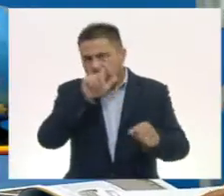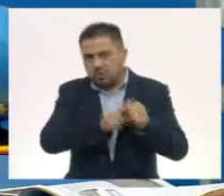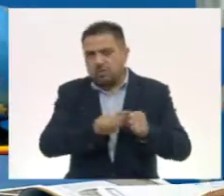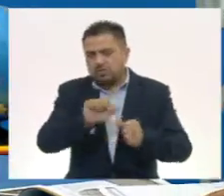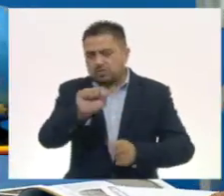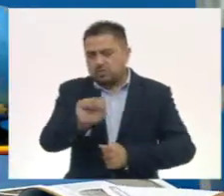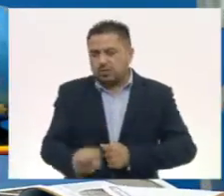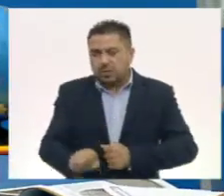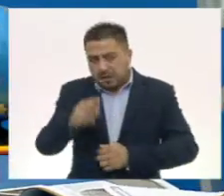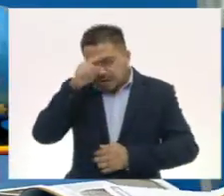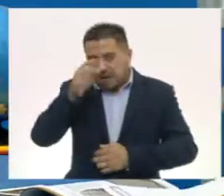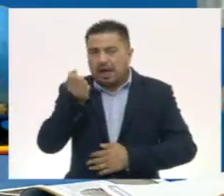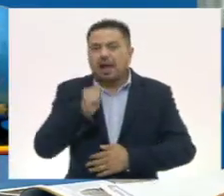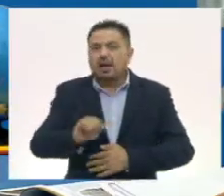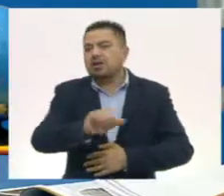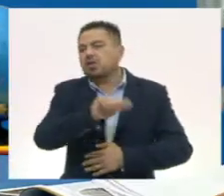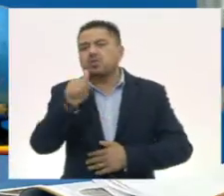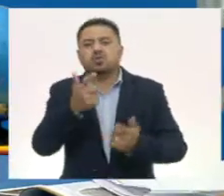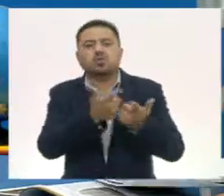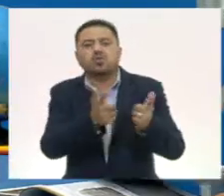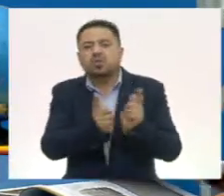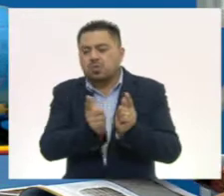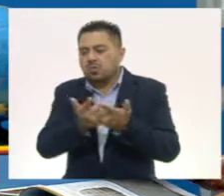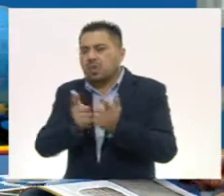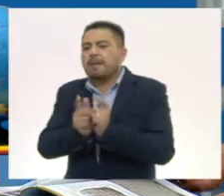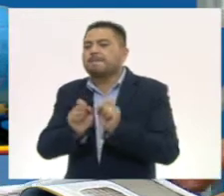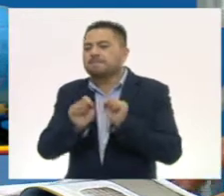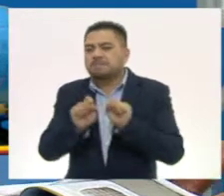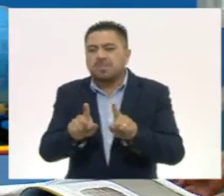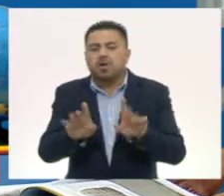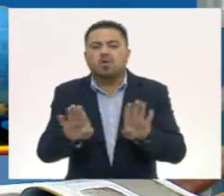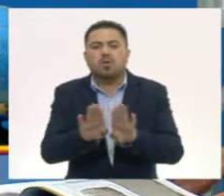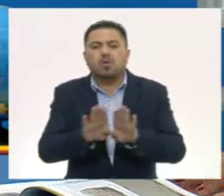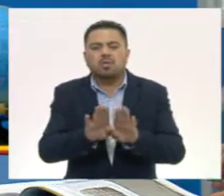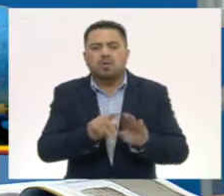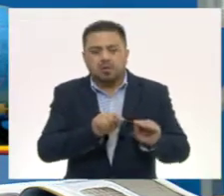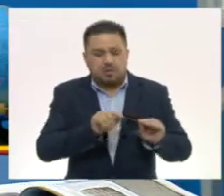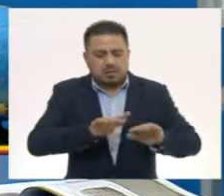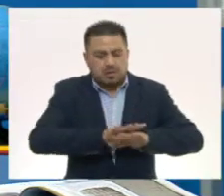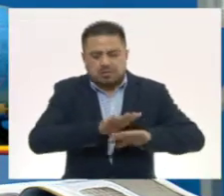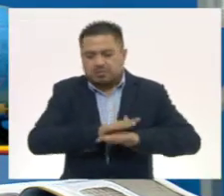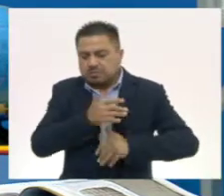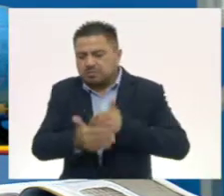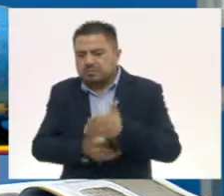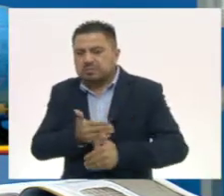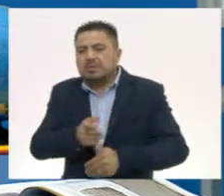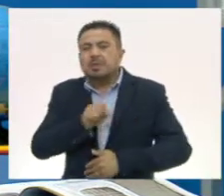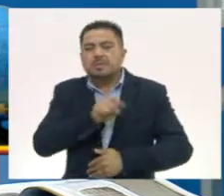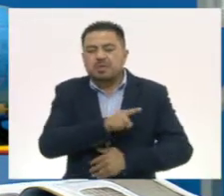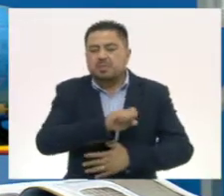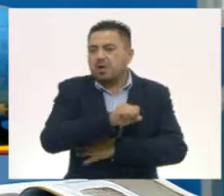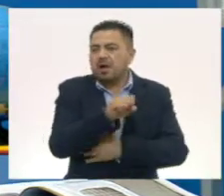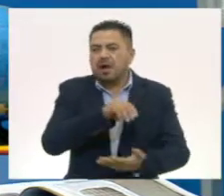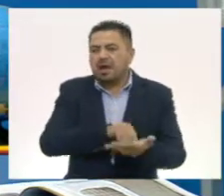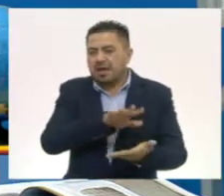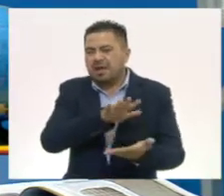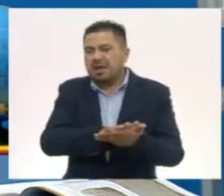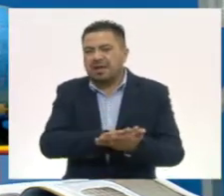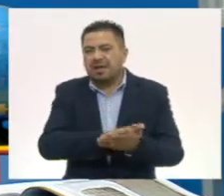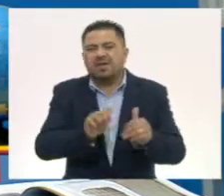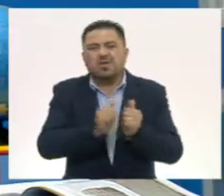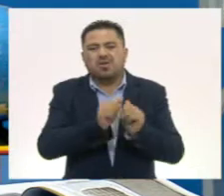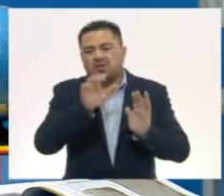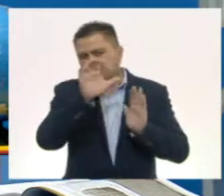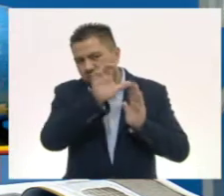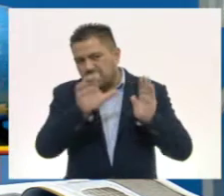Mesoamérica, así como otras civilizaciones también, y cómo fueron llevando ellos sus vestigios también guardados de alguna manera, o